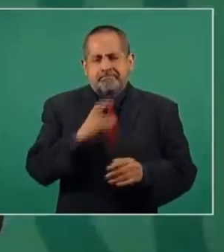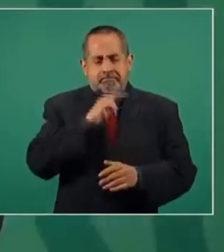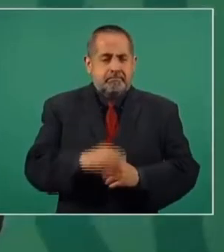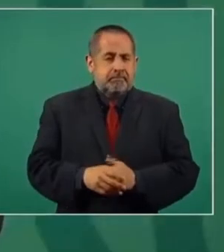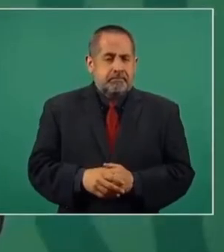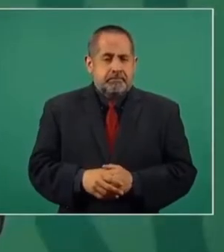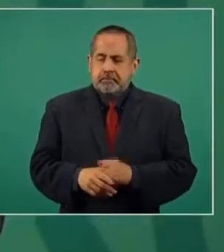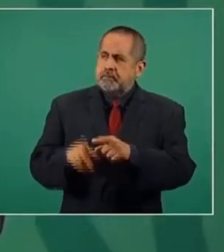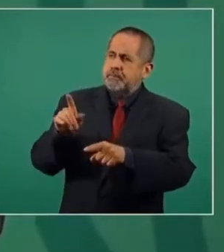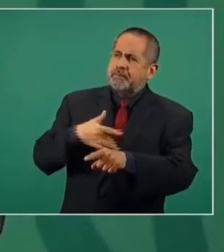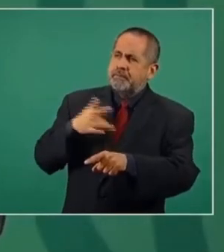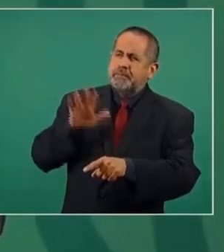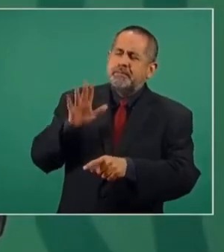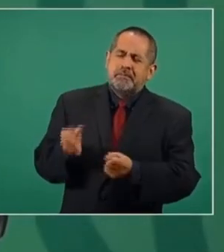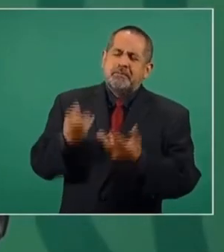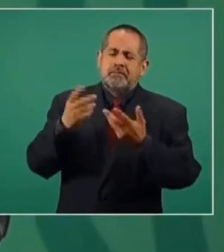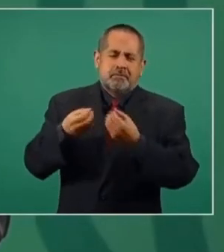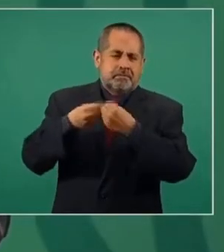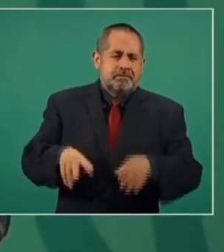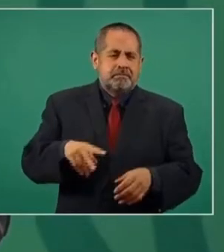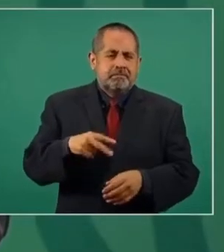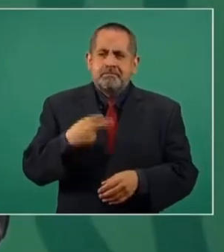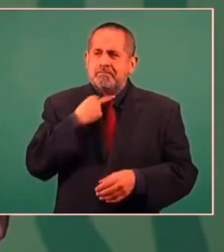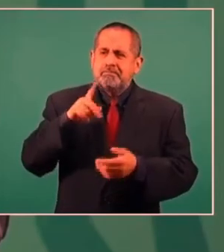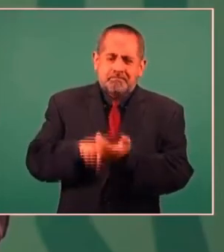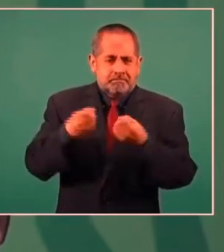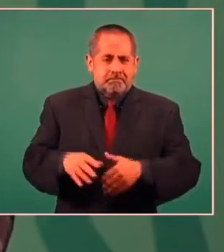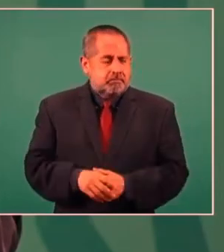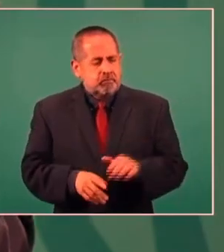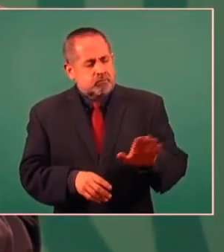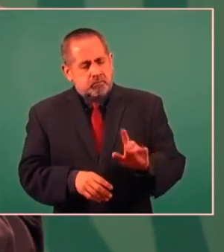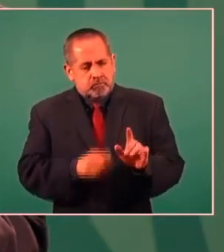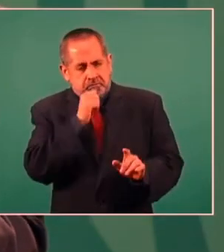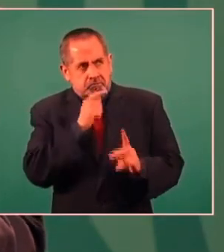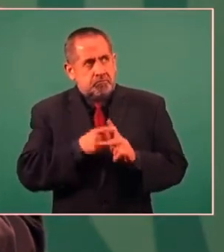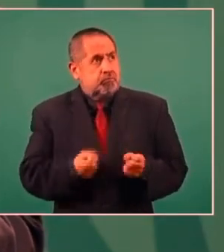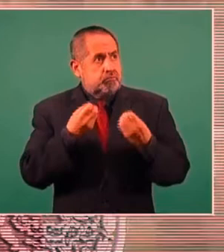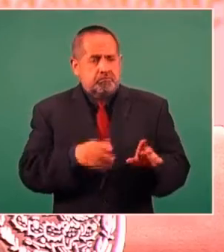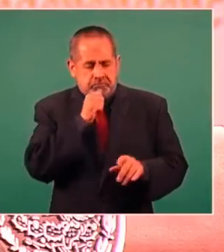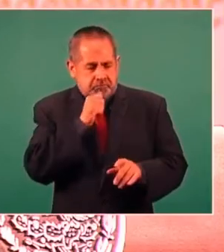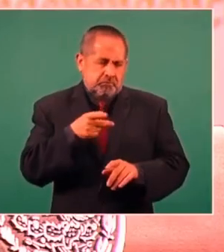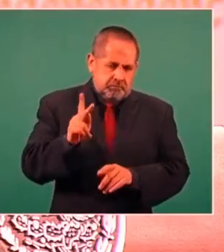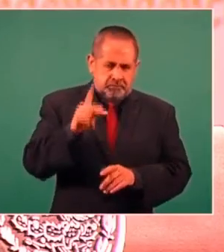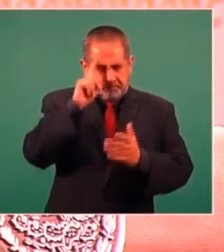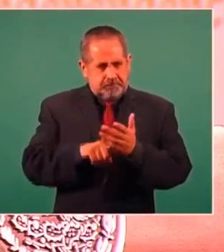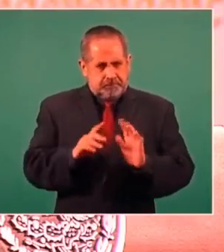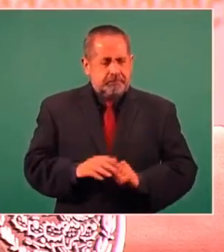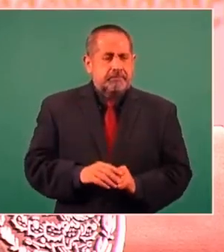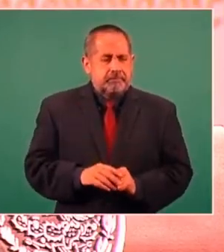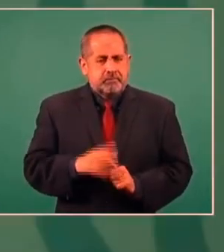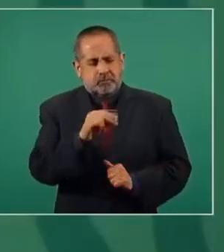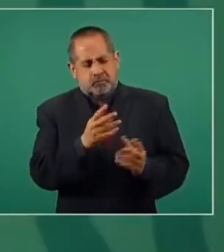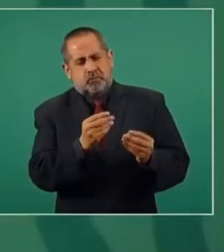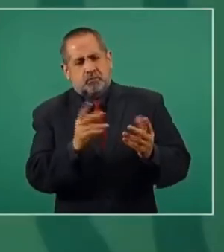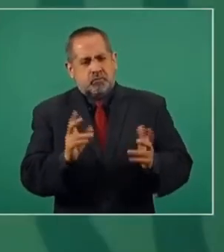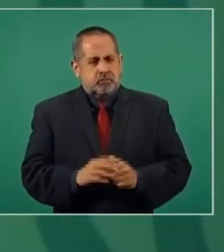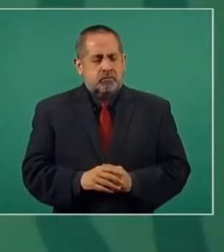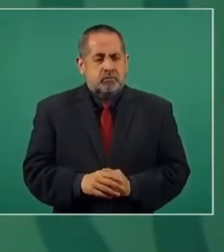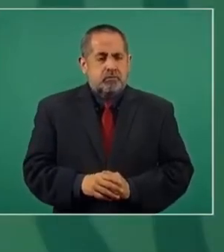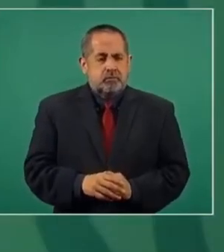¿Tienen algún estimado del impacto económico que va a tener estos paros técnicos? No, pero creo que no va ser mucho.